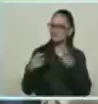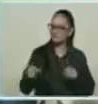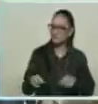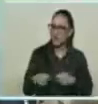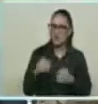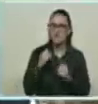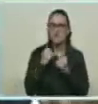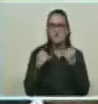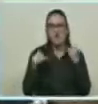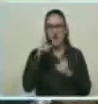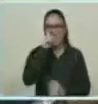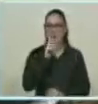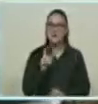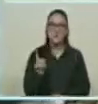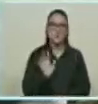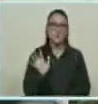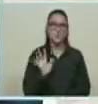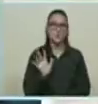felicidad del fin de año.